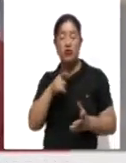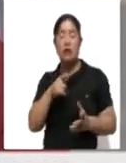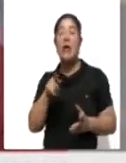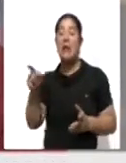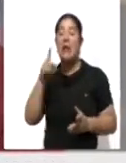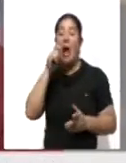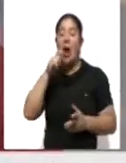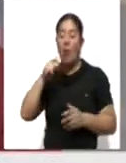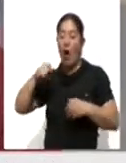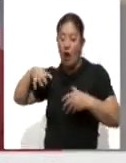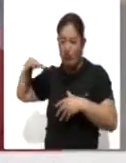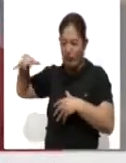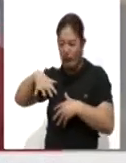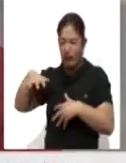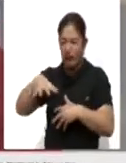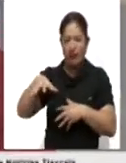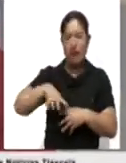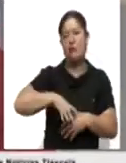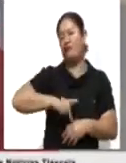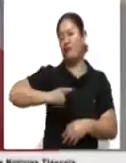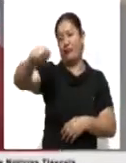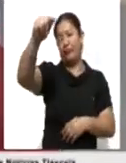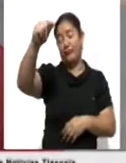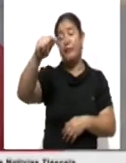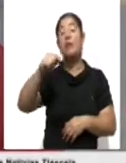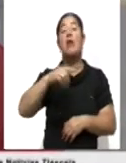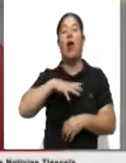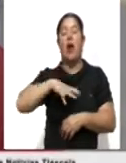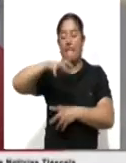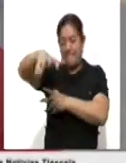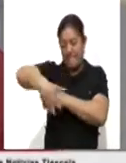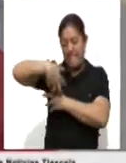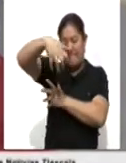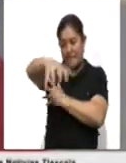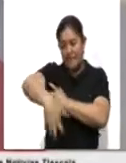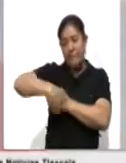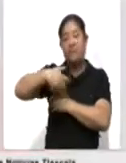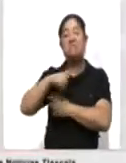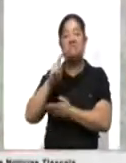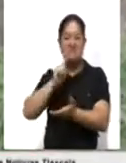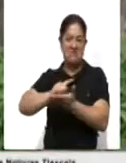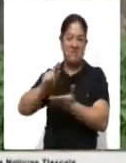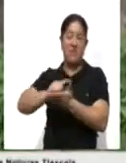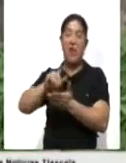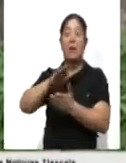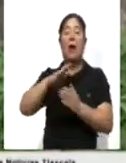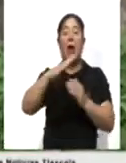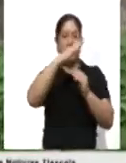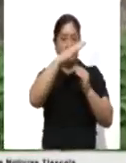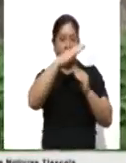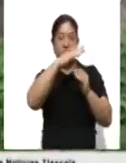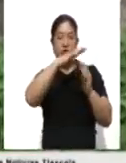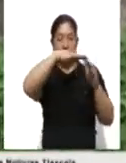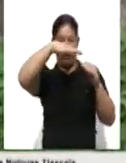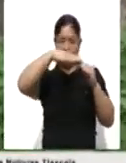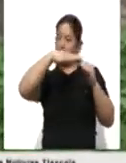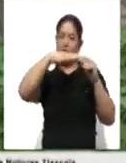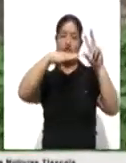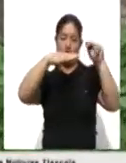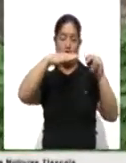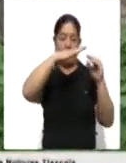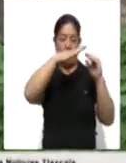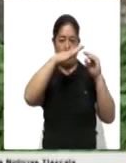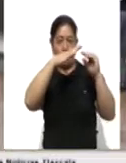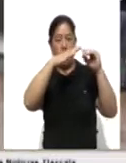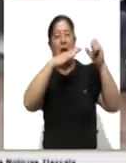nosotros identificamos esos puntos y metemos las máquinas para que puedan darle vialidad al agua. El funcionario municipal exhortó a la población de